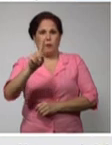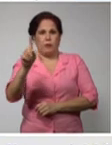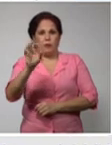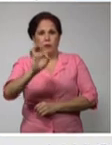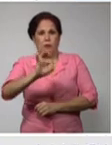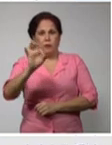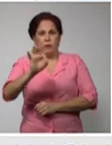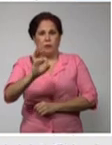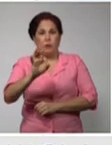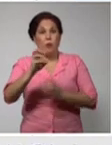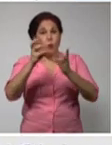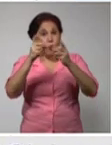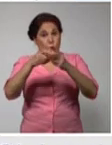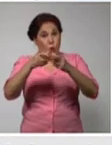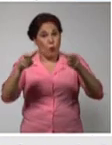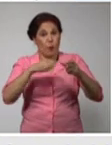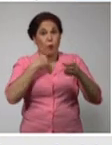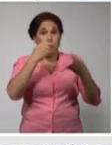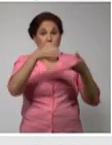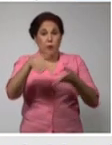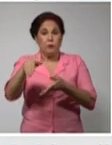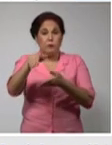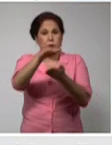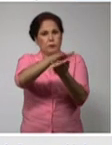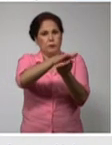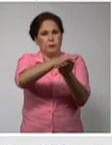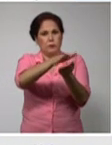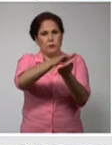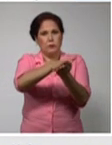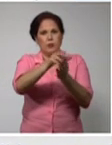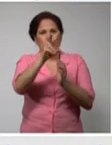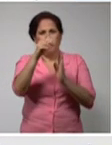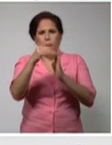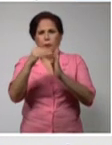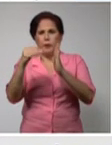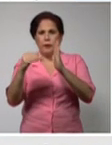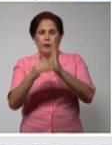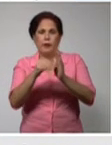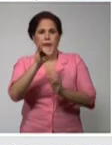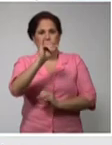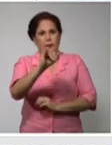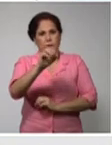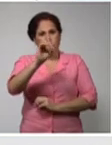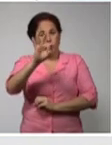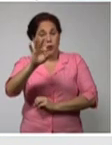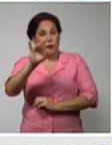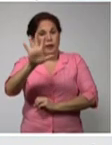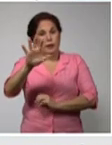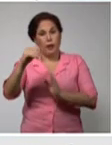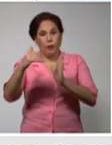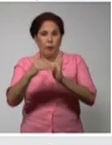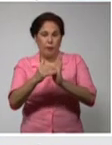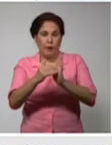un número de fallecidos acumulado de 2 millones 685 mil